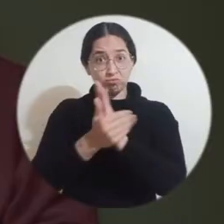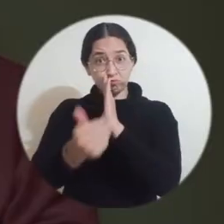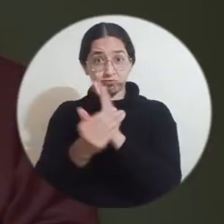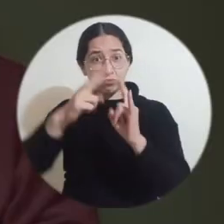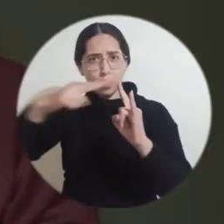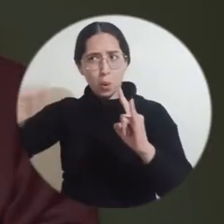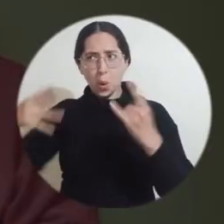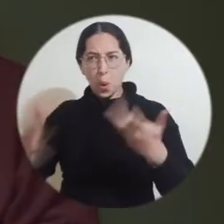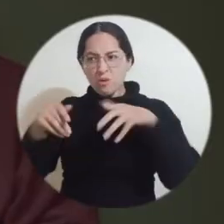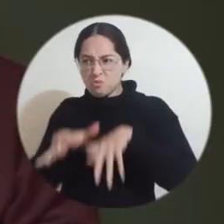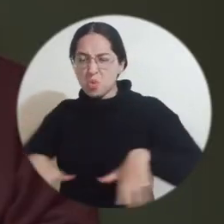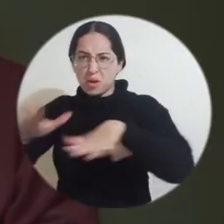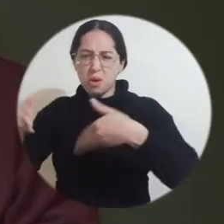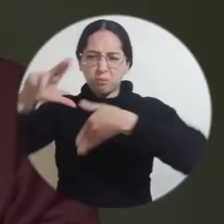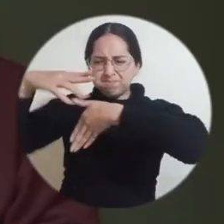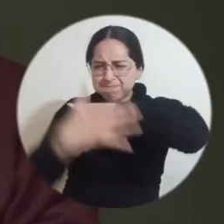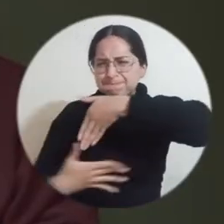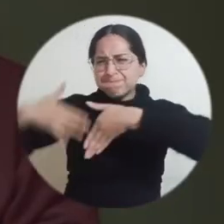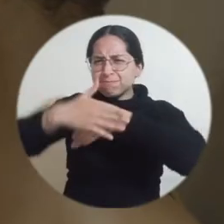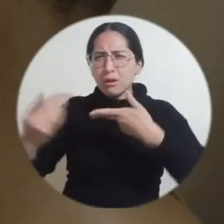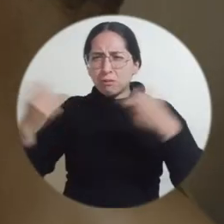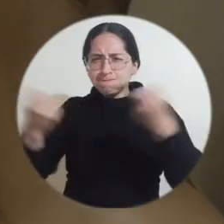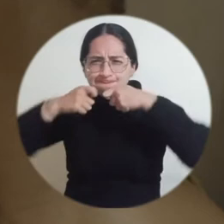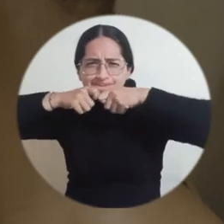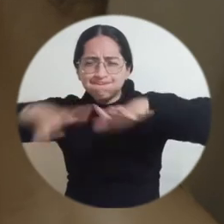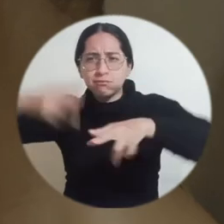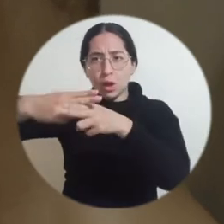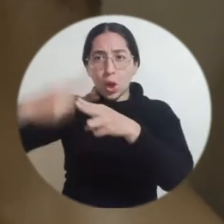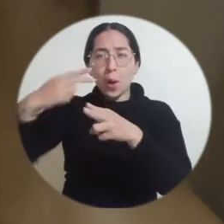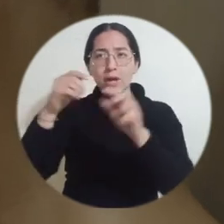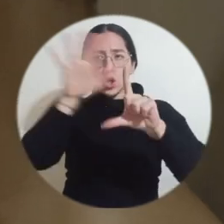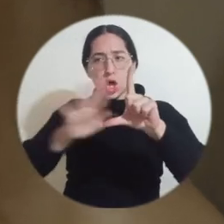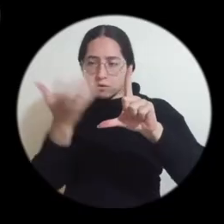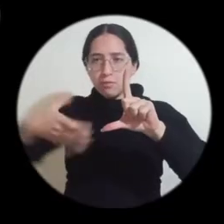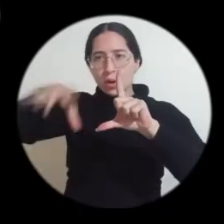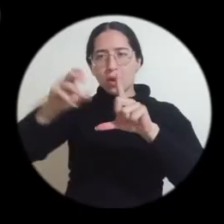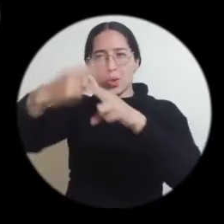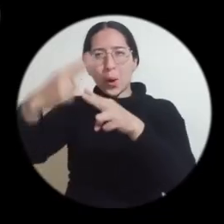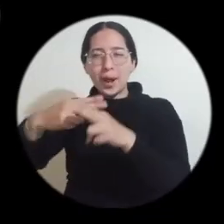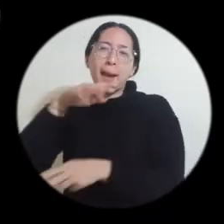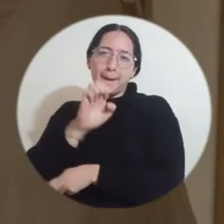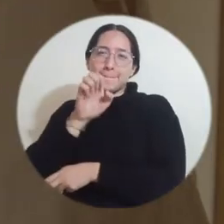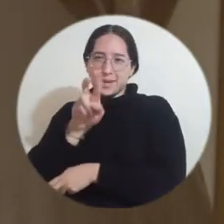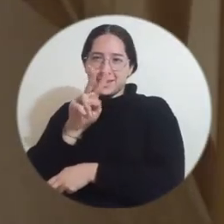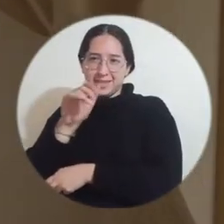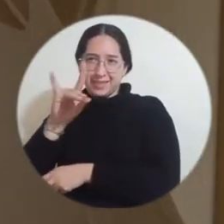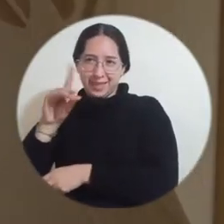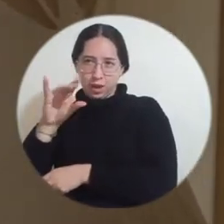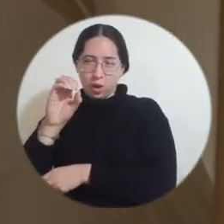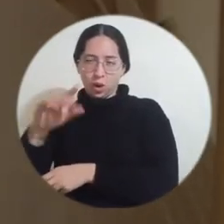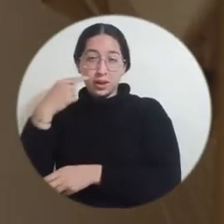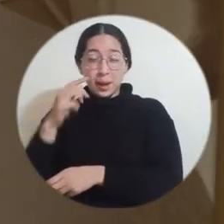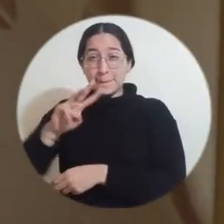El talento unimagdalena llega hasta el viejo continente. Con el cortometraje denominado El Video, un docente de la alma mater será